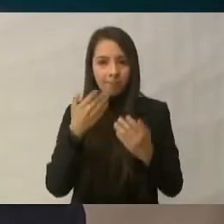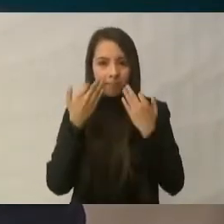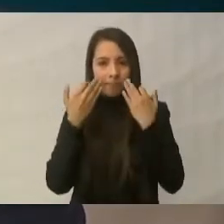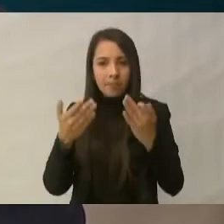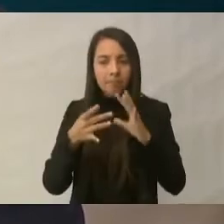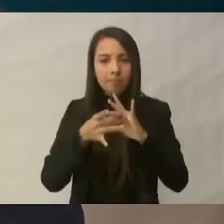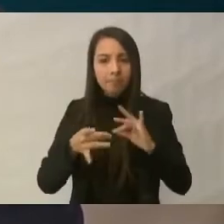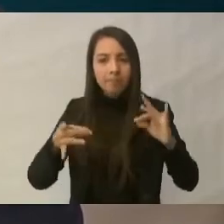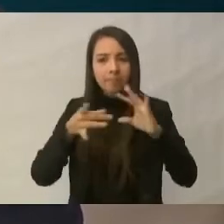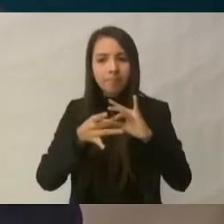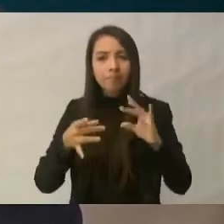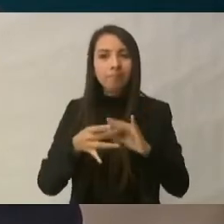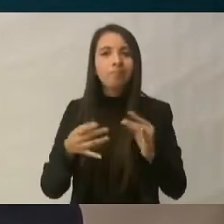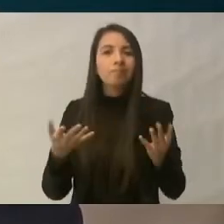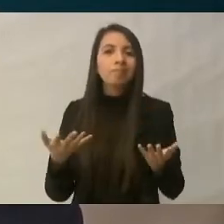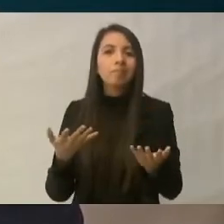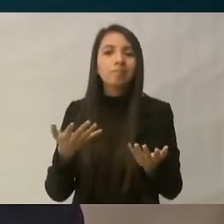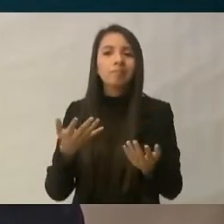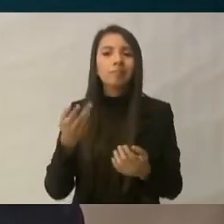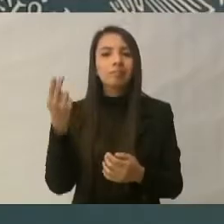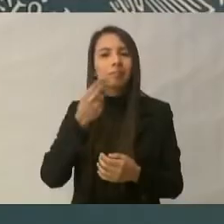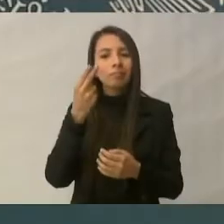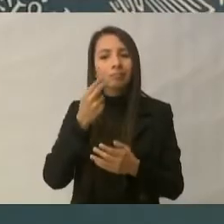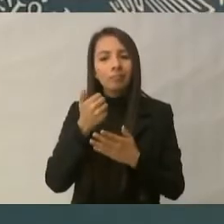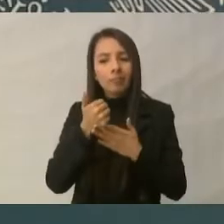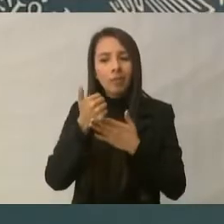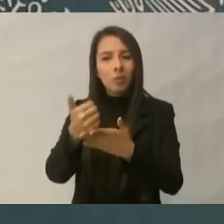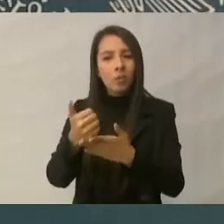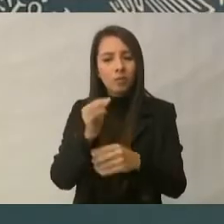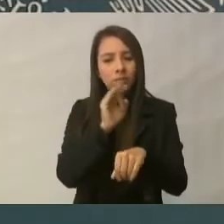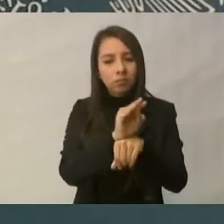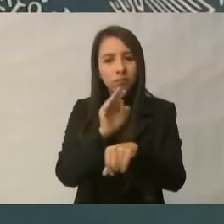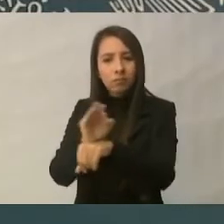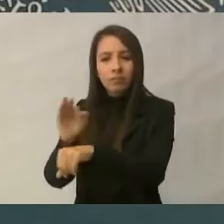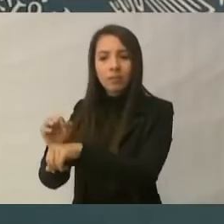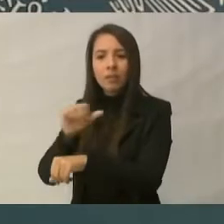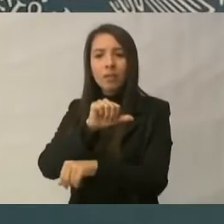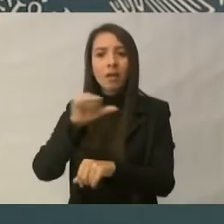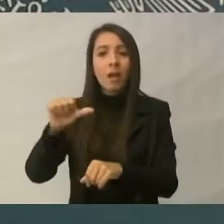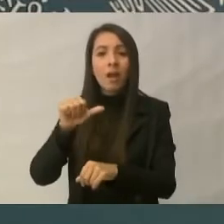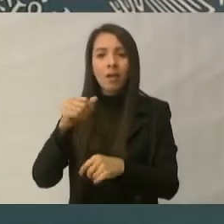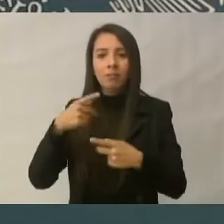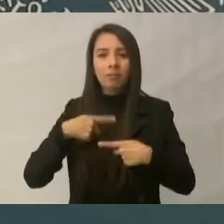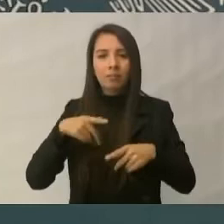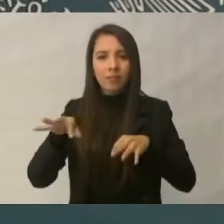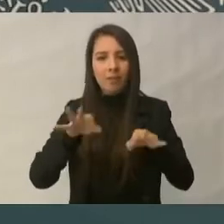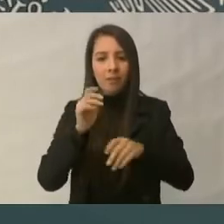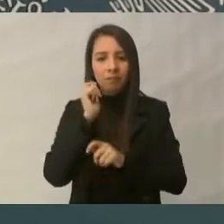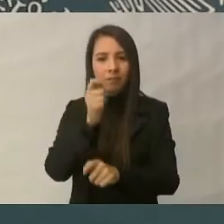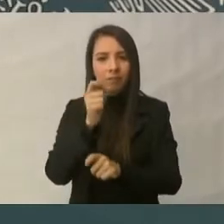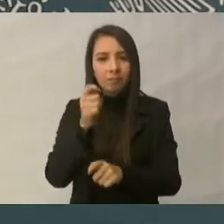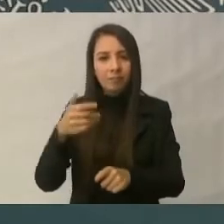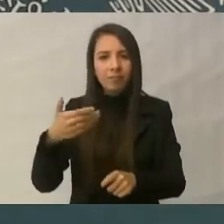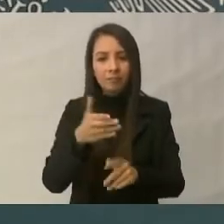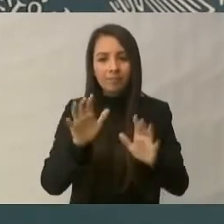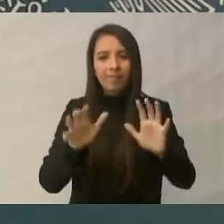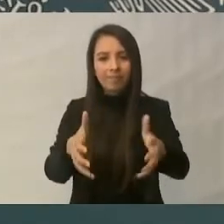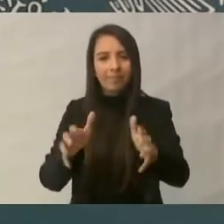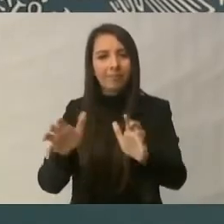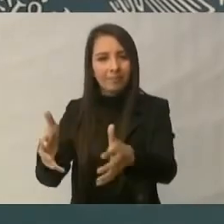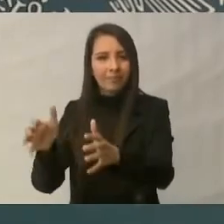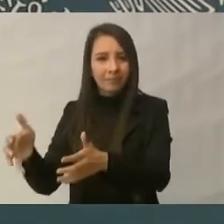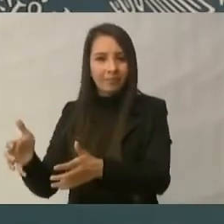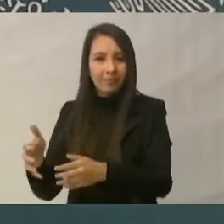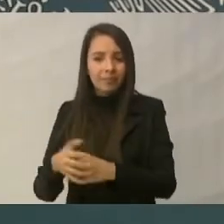que ayudar a las comunidades pesqueras y qué bien que tanto la Secretaría de Agricultura,